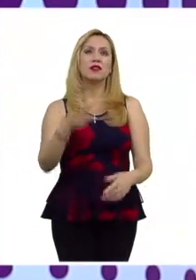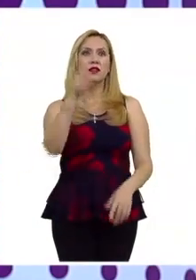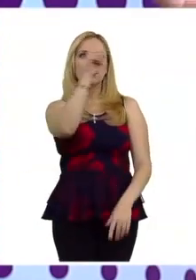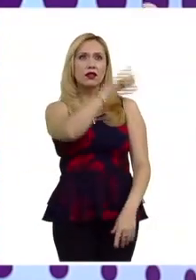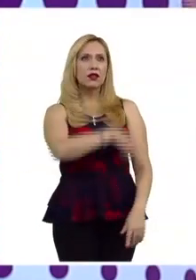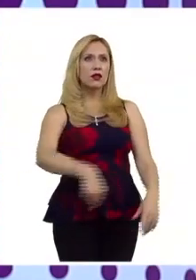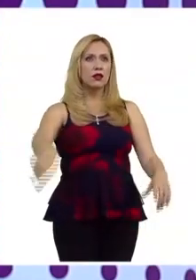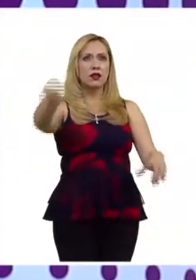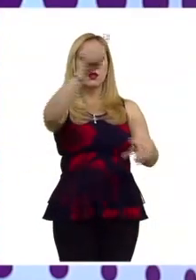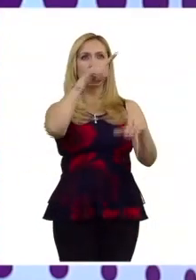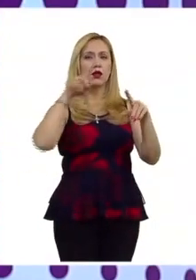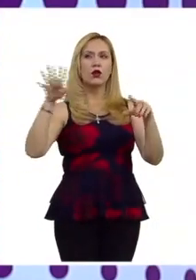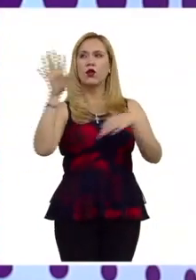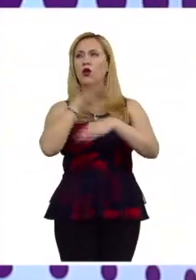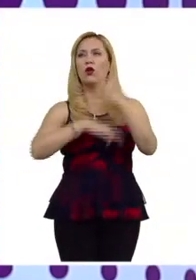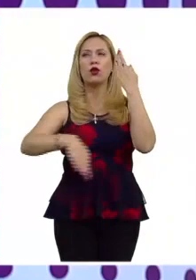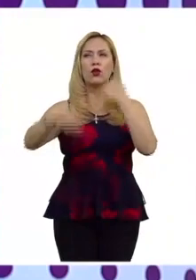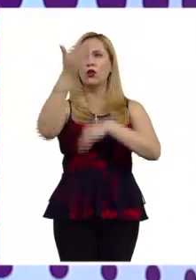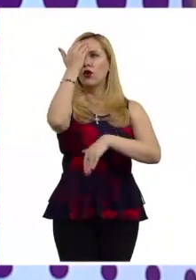más